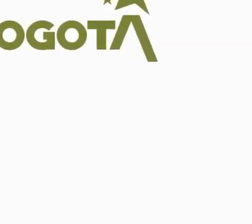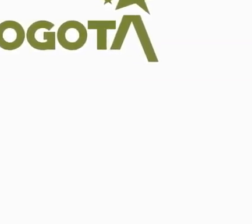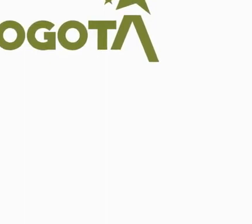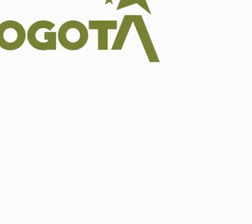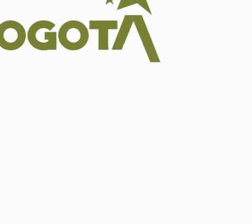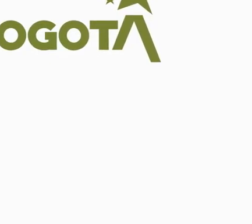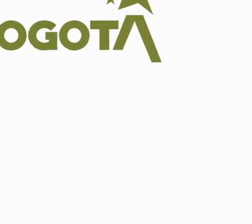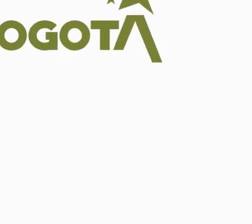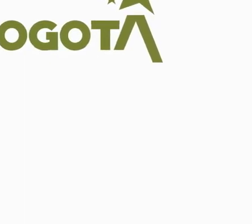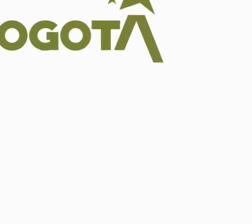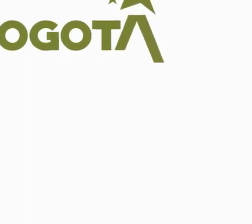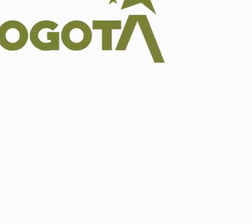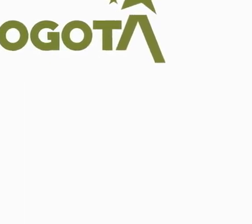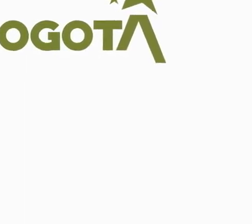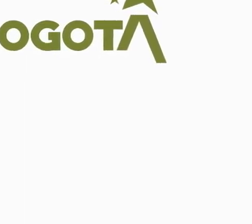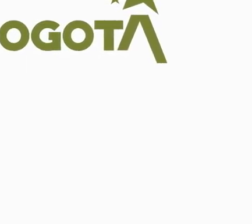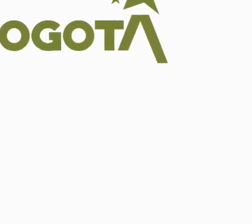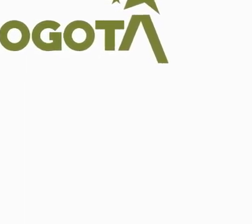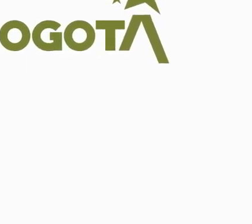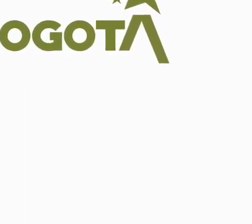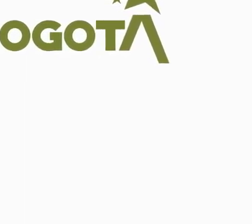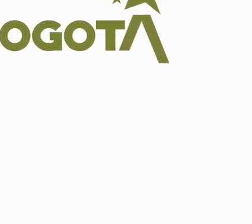¡Gracias! ¡Gracias! ¡Gracias! ¡Gracias! ¡Gracias! ¡Gracias!